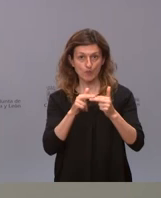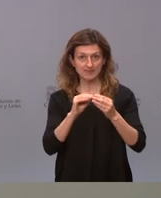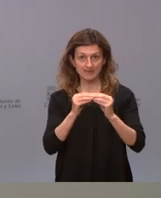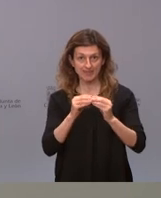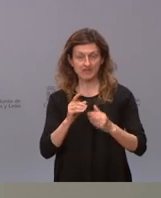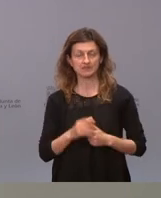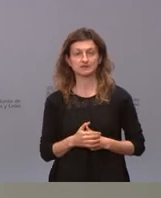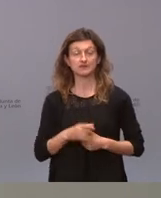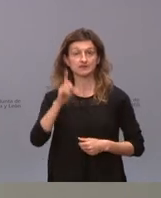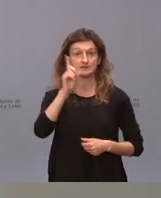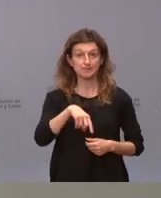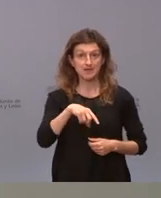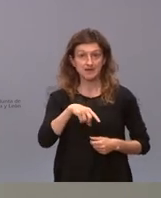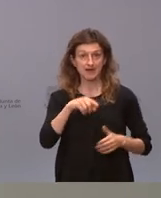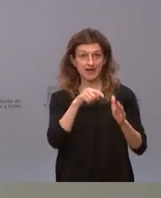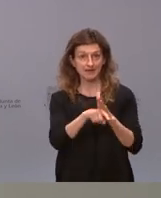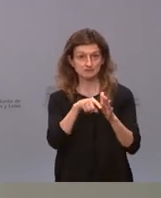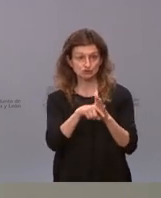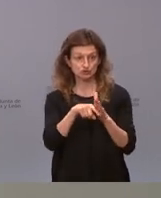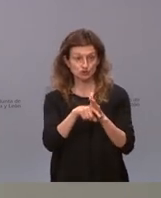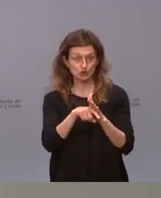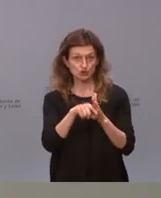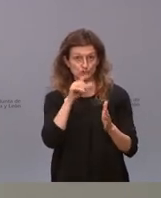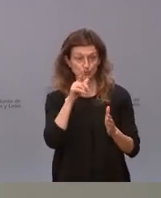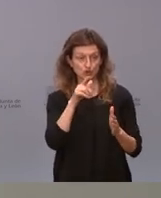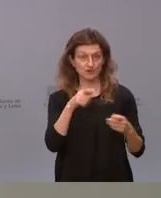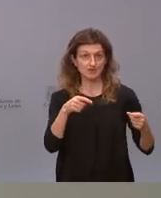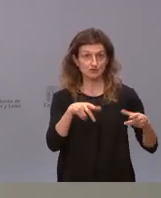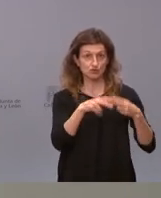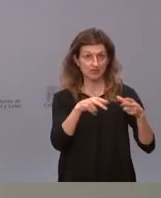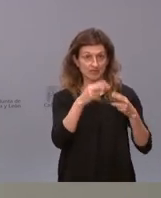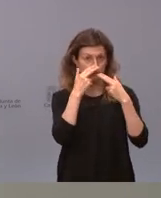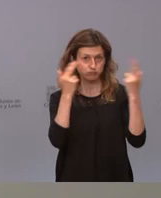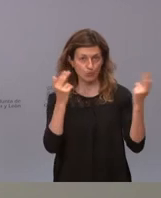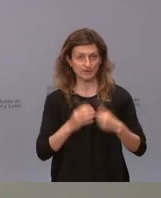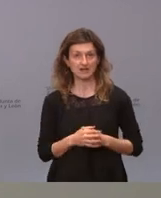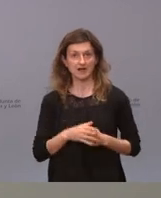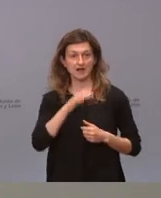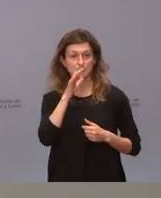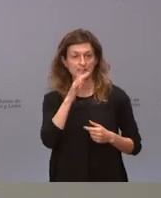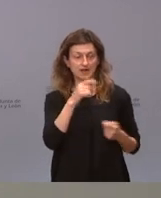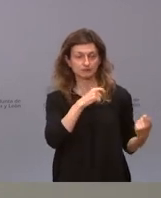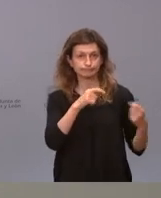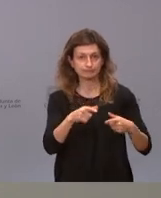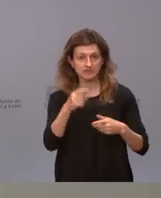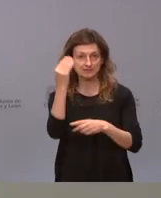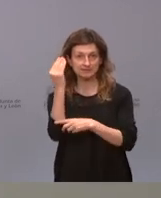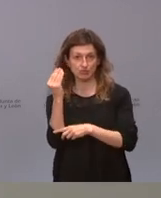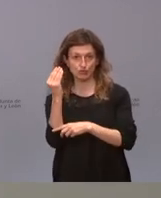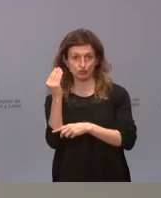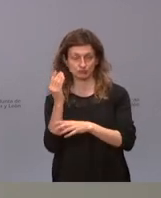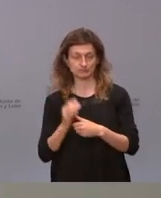e incluye también la gestión por parte de la sociedad pública sumacil de la explotación y gestión de la estación coincide